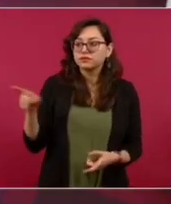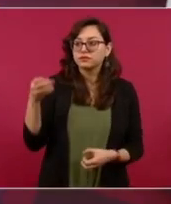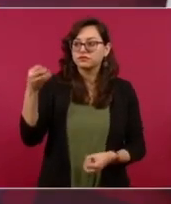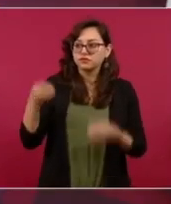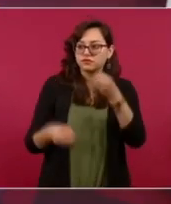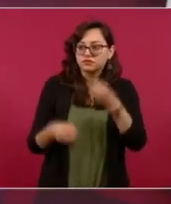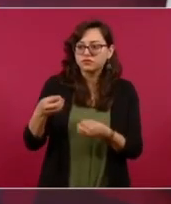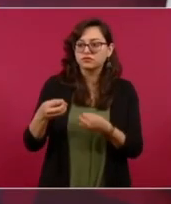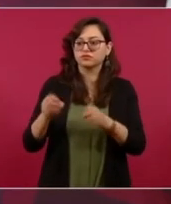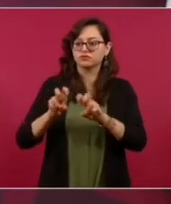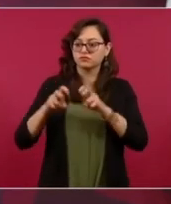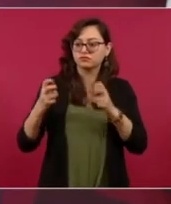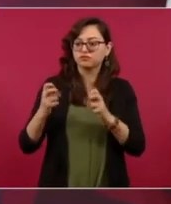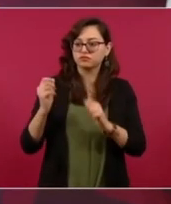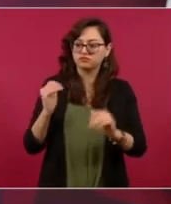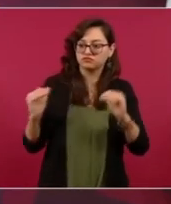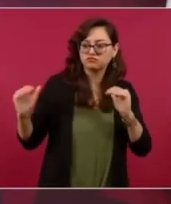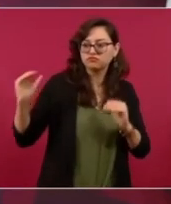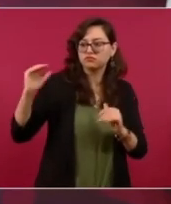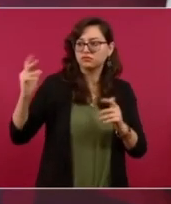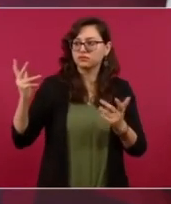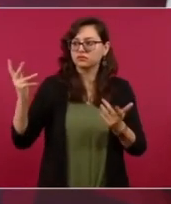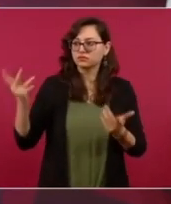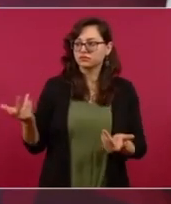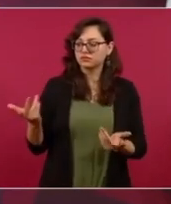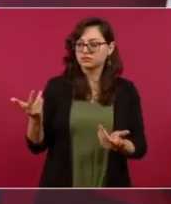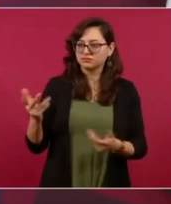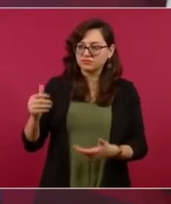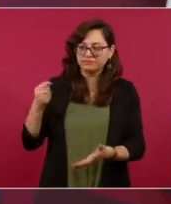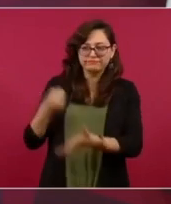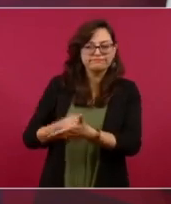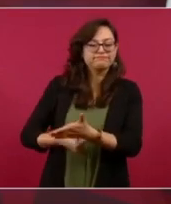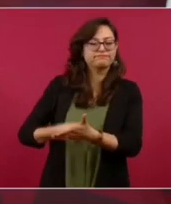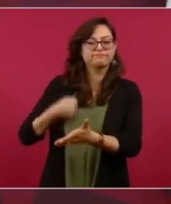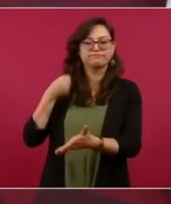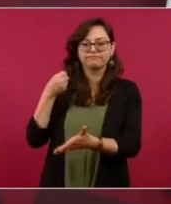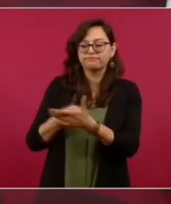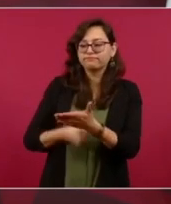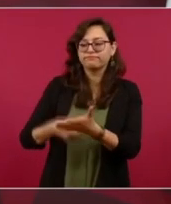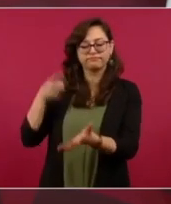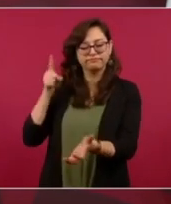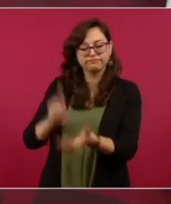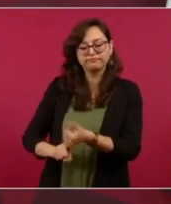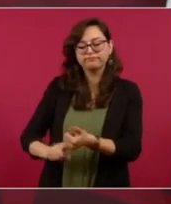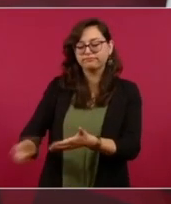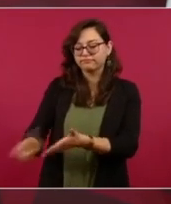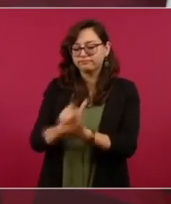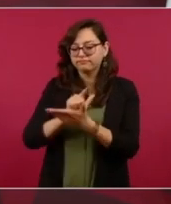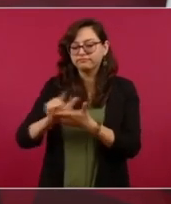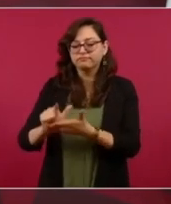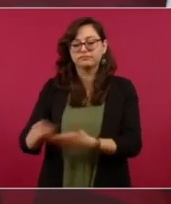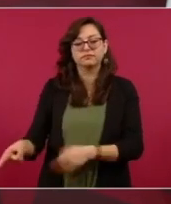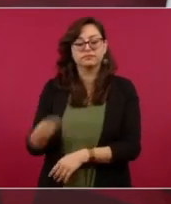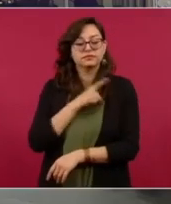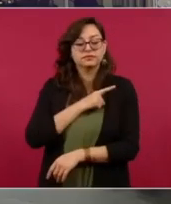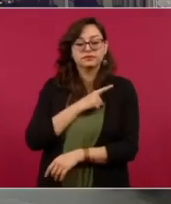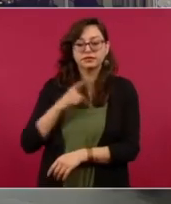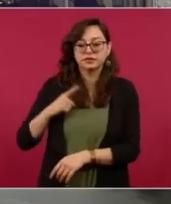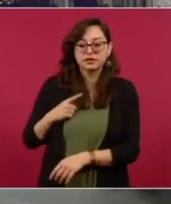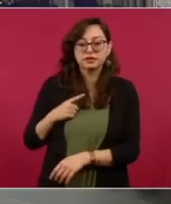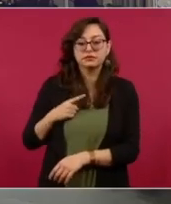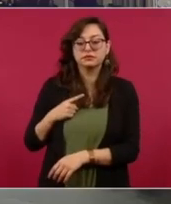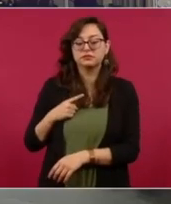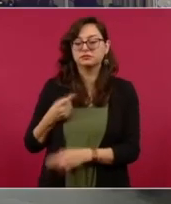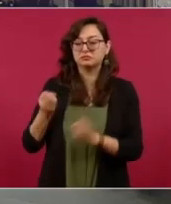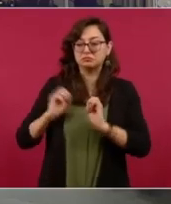demandando que se reforme el Poder Judicial y que se